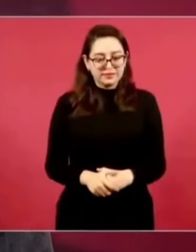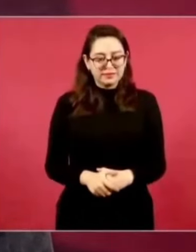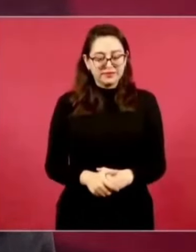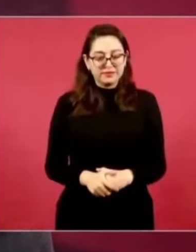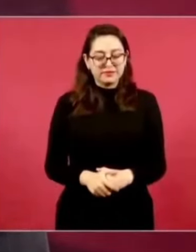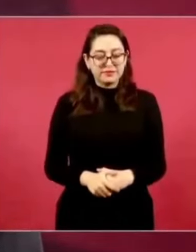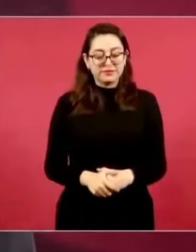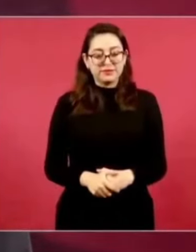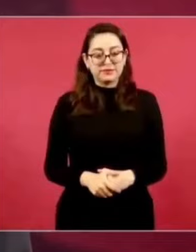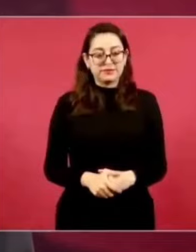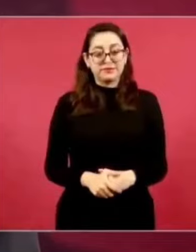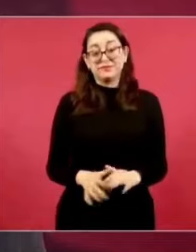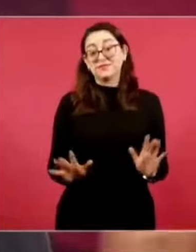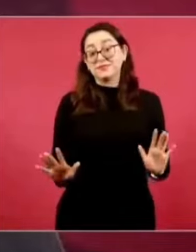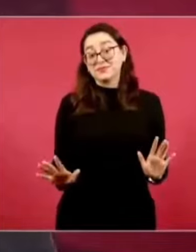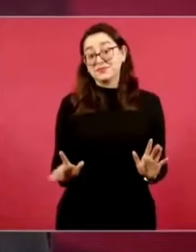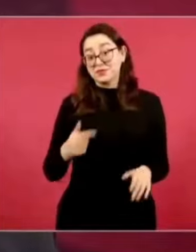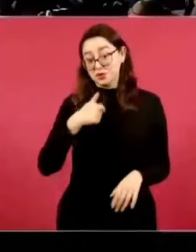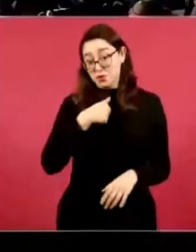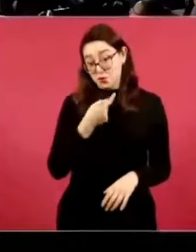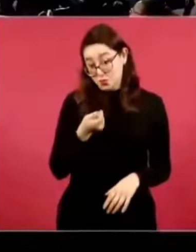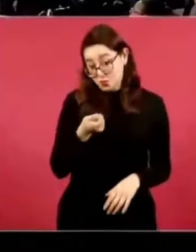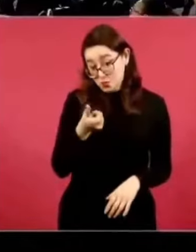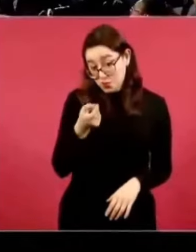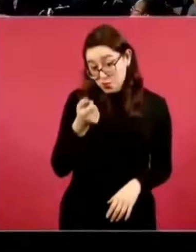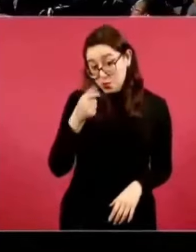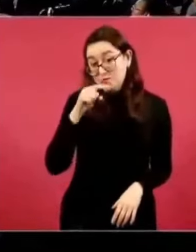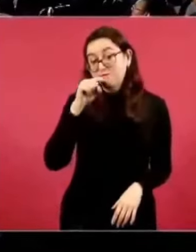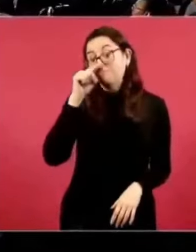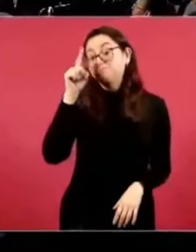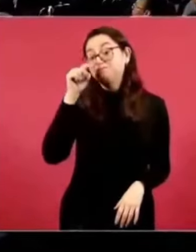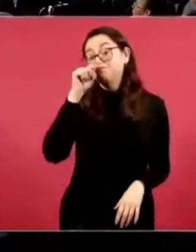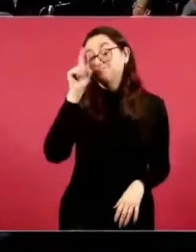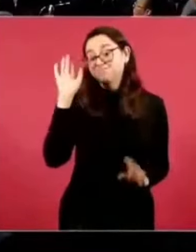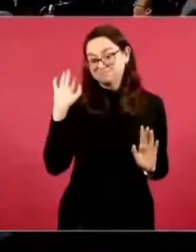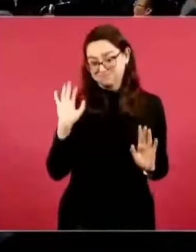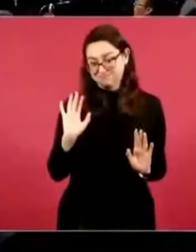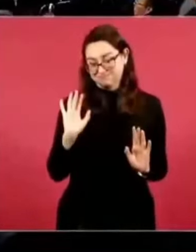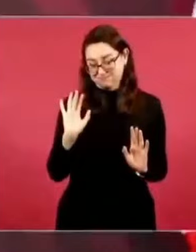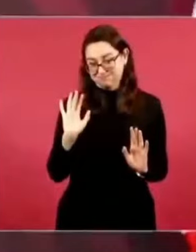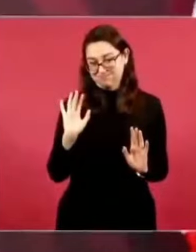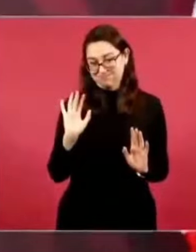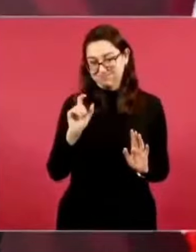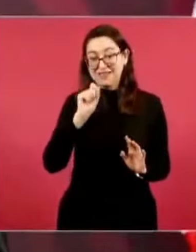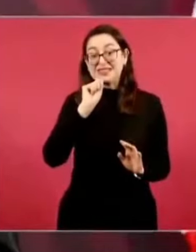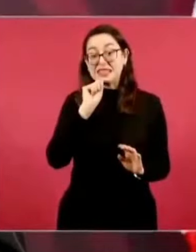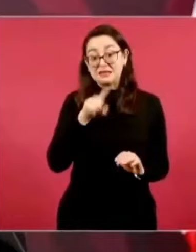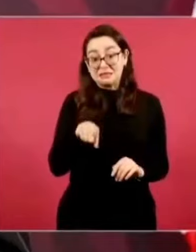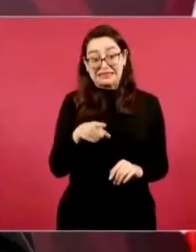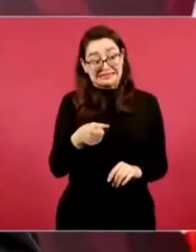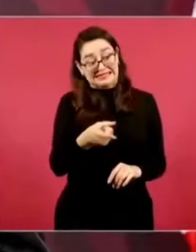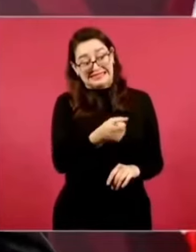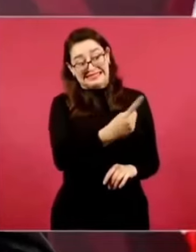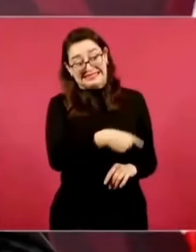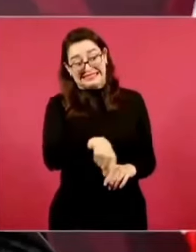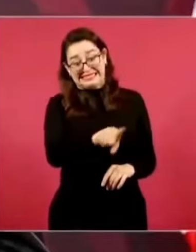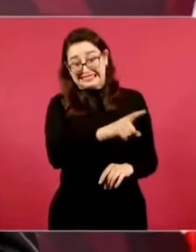Y les voy a presumir, ¿no?, también. No le hace que se enojen nuestros